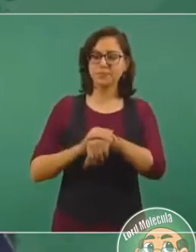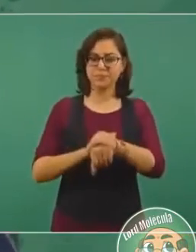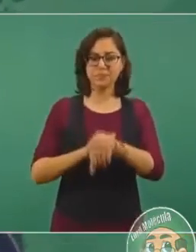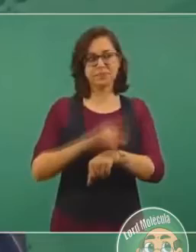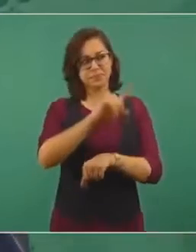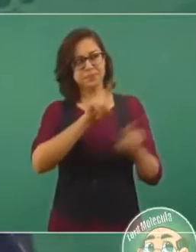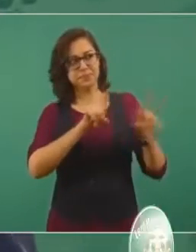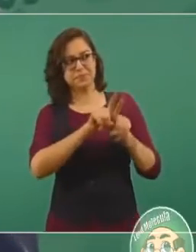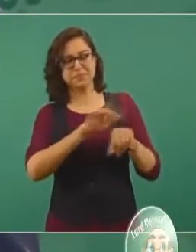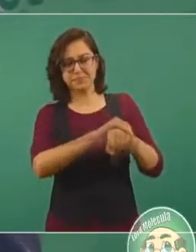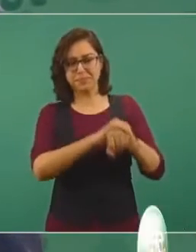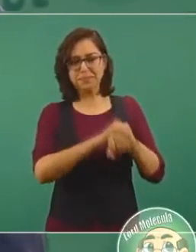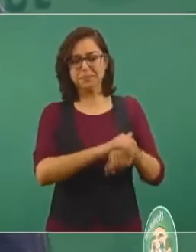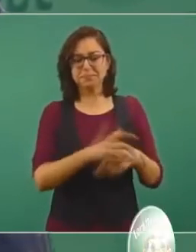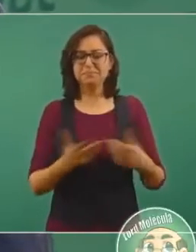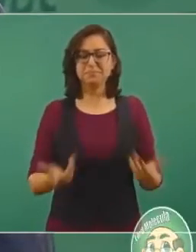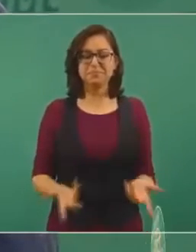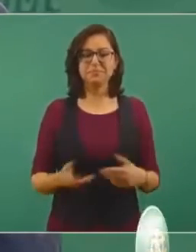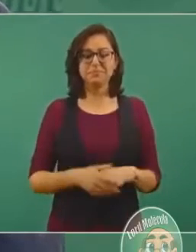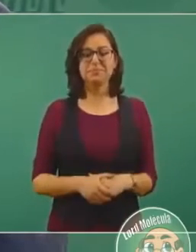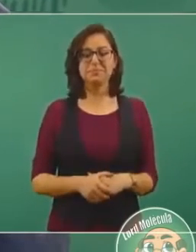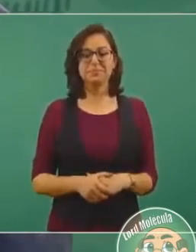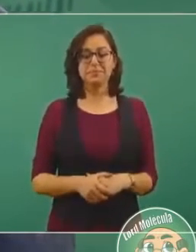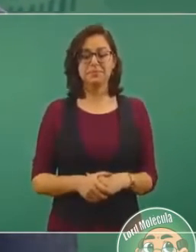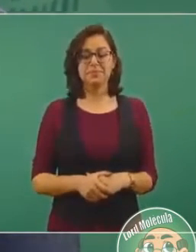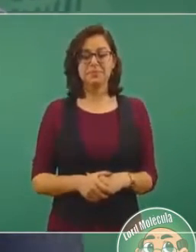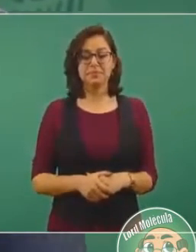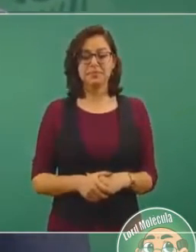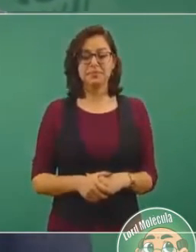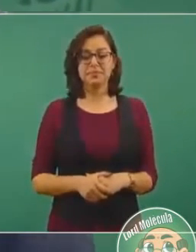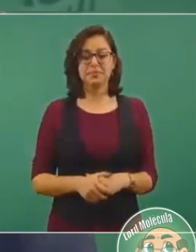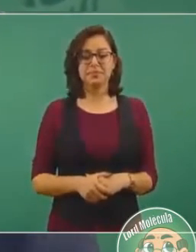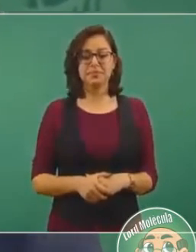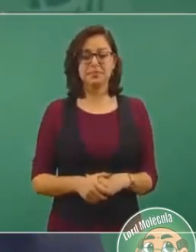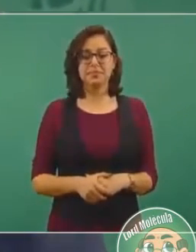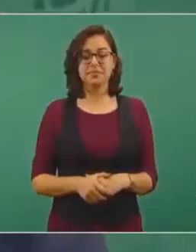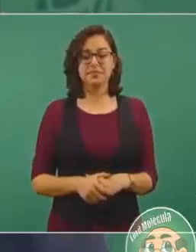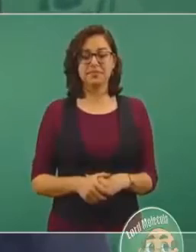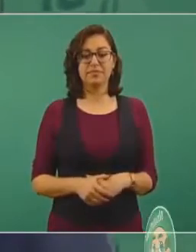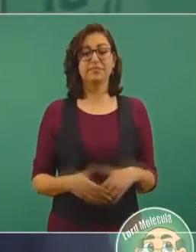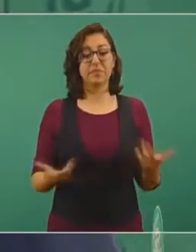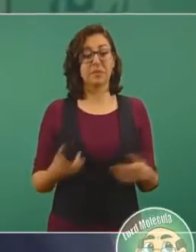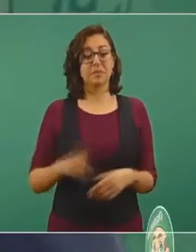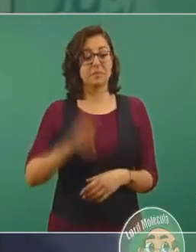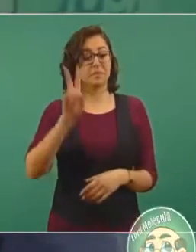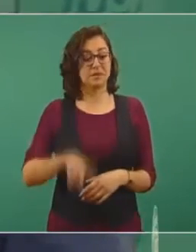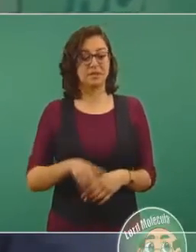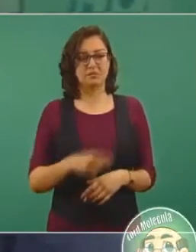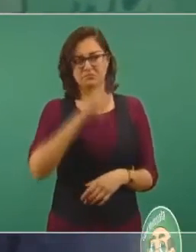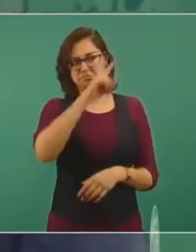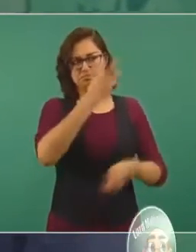De por sí Roosevelt fue muy respetuoso